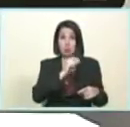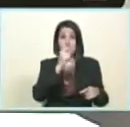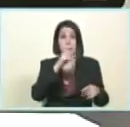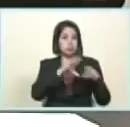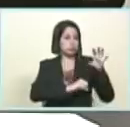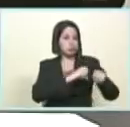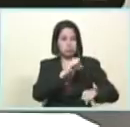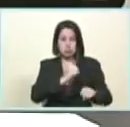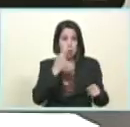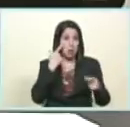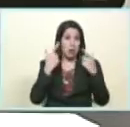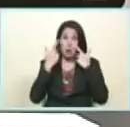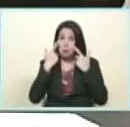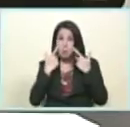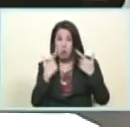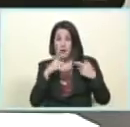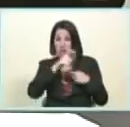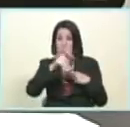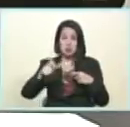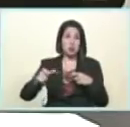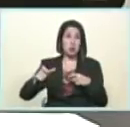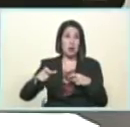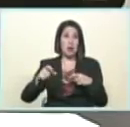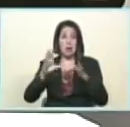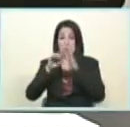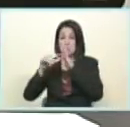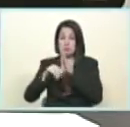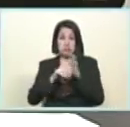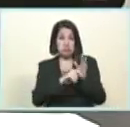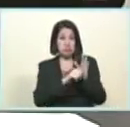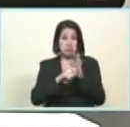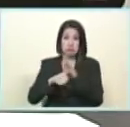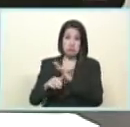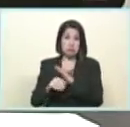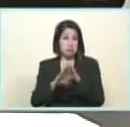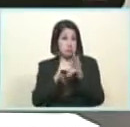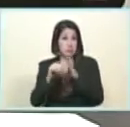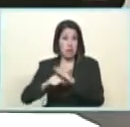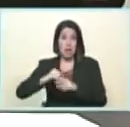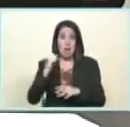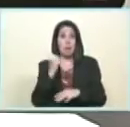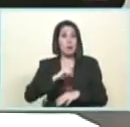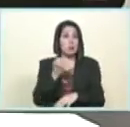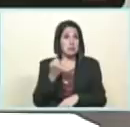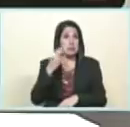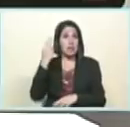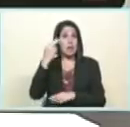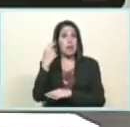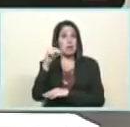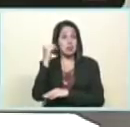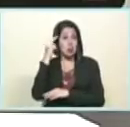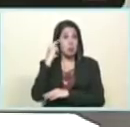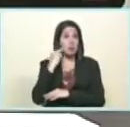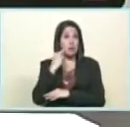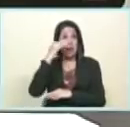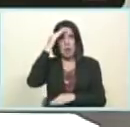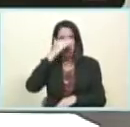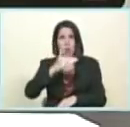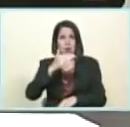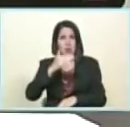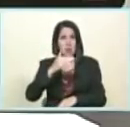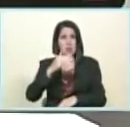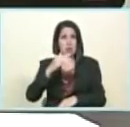mosca con los bachaqueros con los ladrones la policía nacional bolivariana la guardia nacional